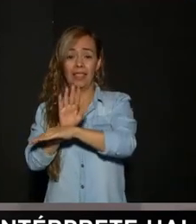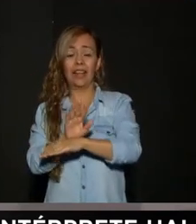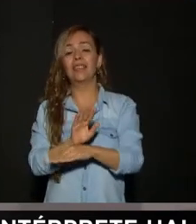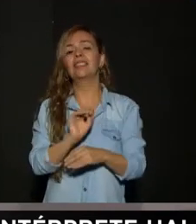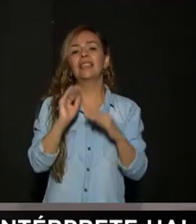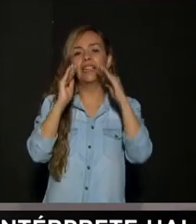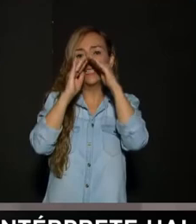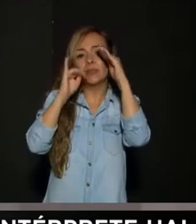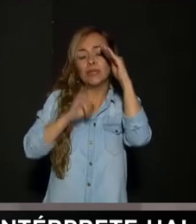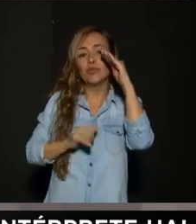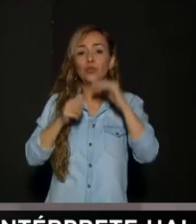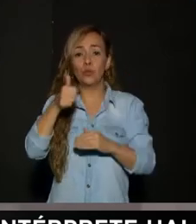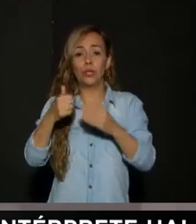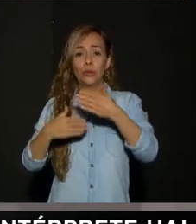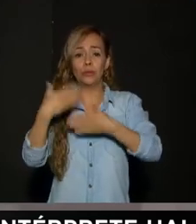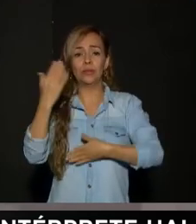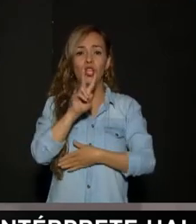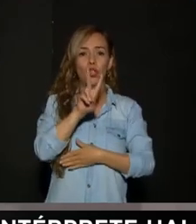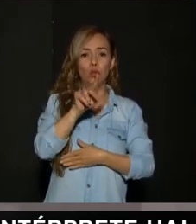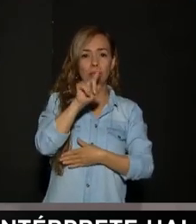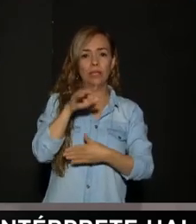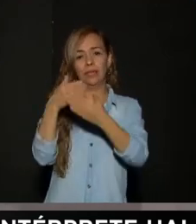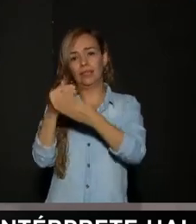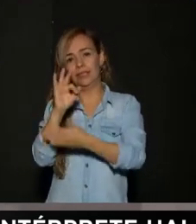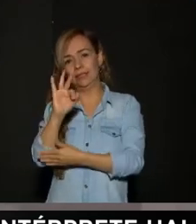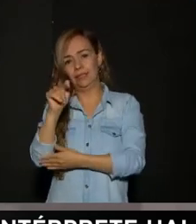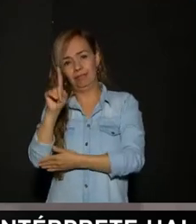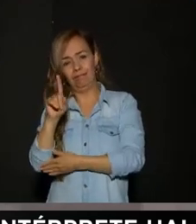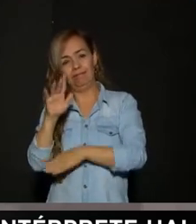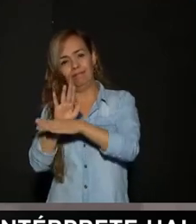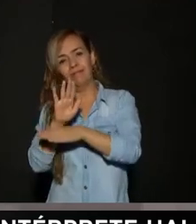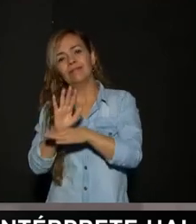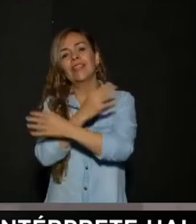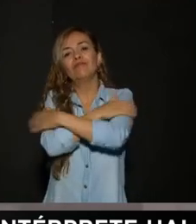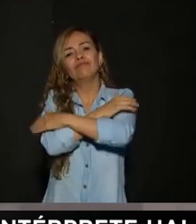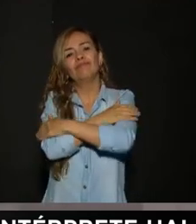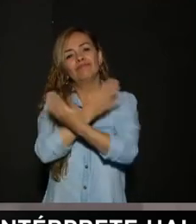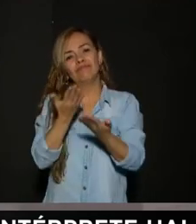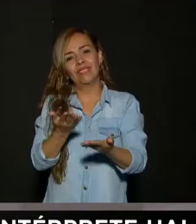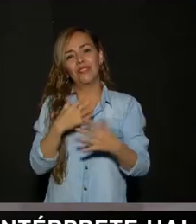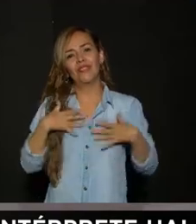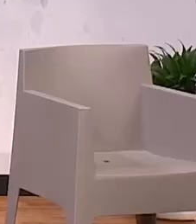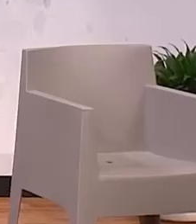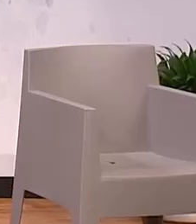programa En casa Aprendemos Con buen comienzo De 2 y media A 3 y media De la tarde Un abrazo Y que tengan Una feliz tarde